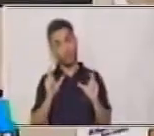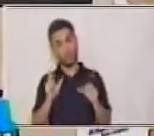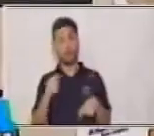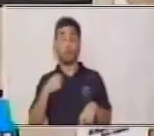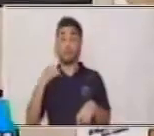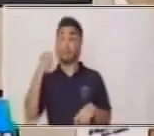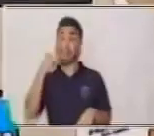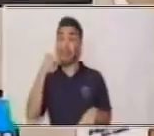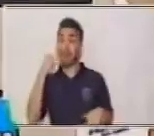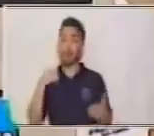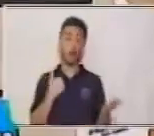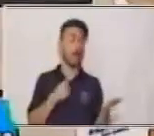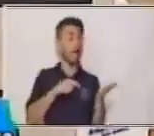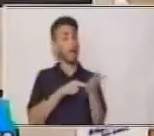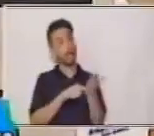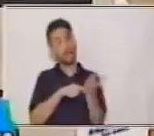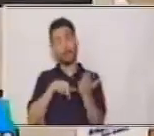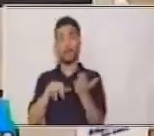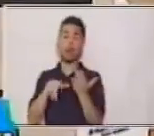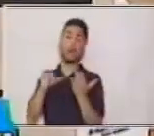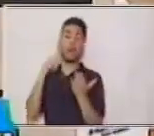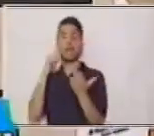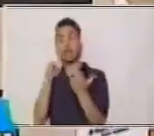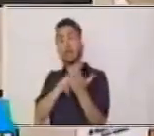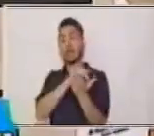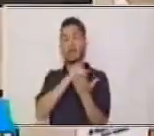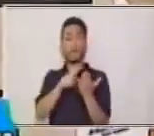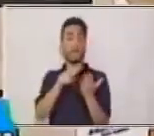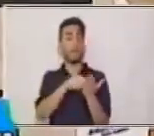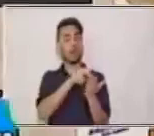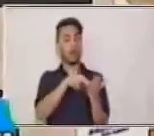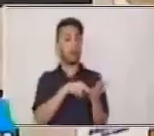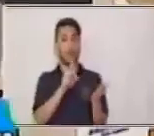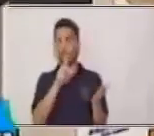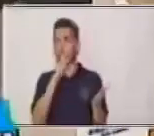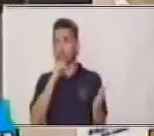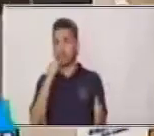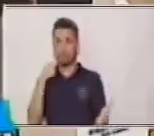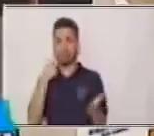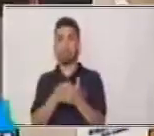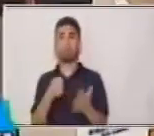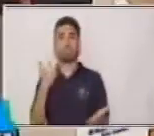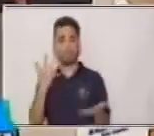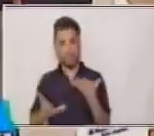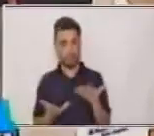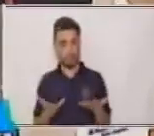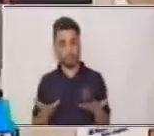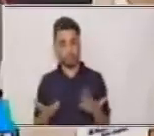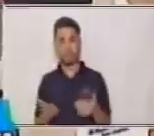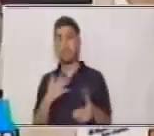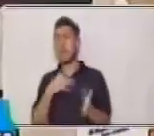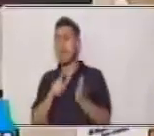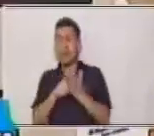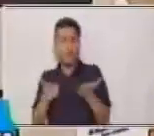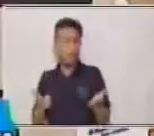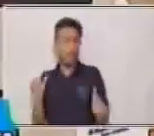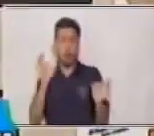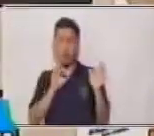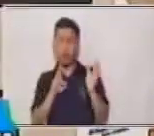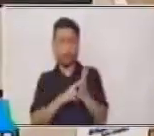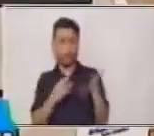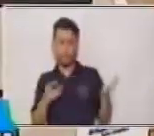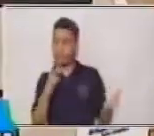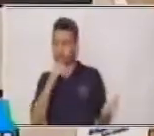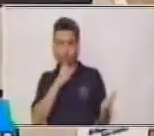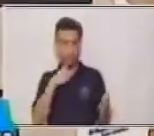significa que voy a ir leyendo en mi camino porque puedo tener un accidente. Al igual si tengo un libro, una revista o